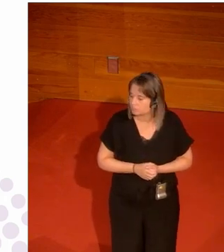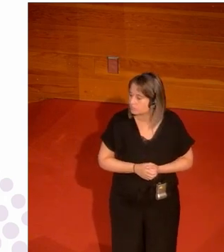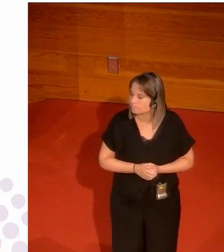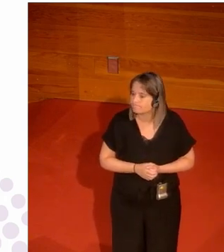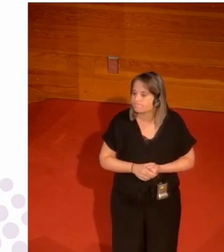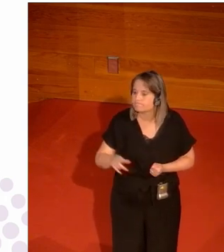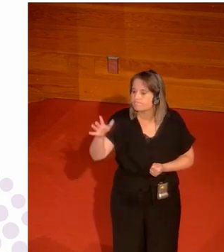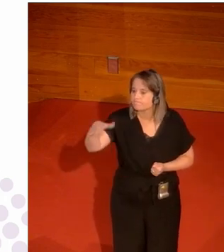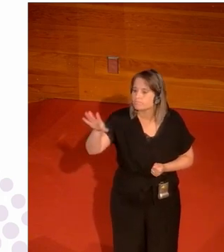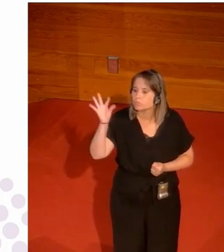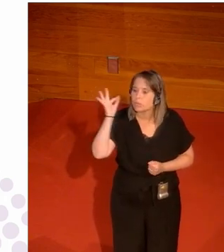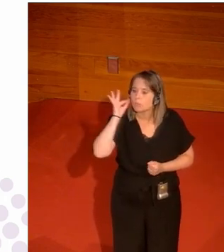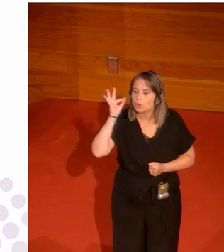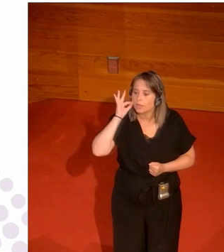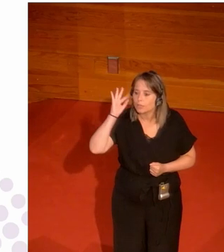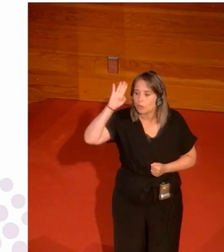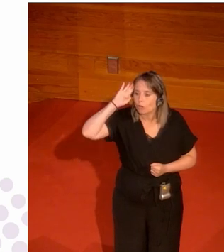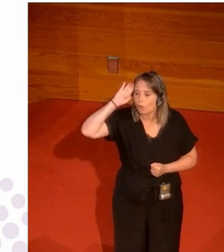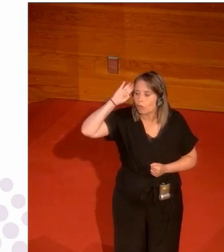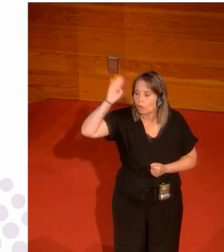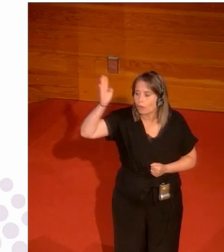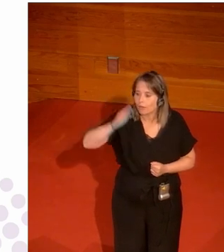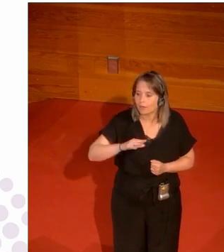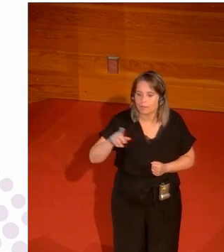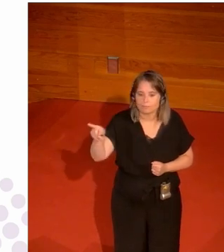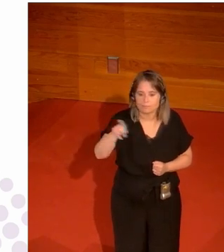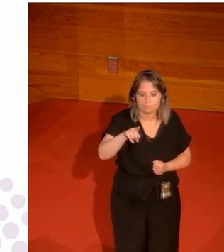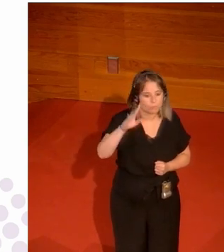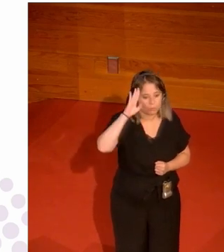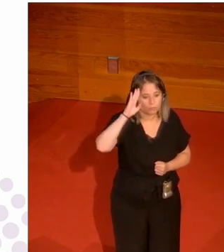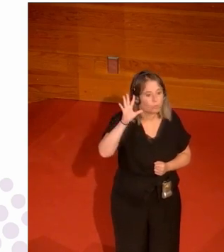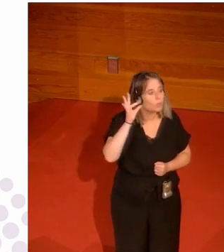Hola Paloma aquí bueno